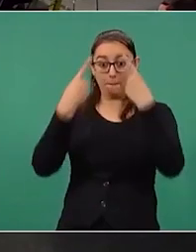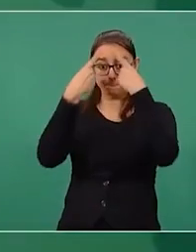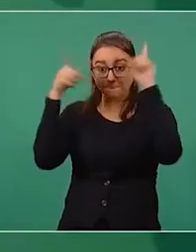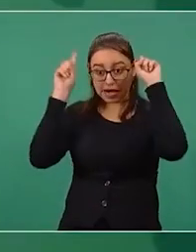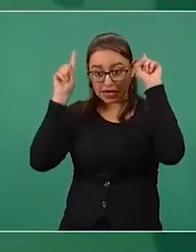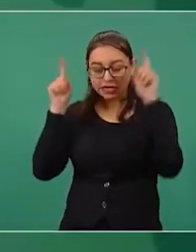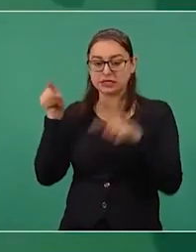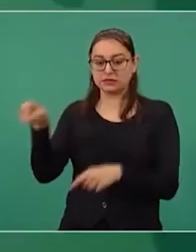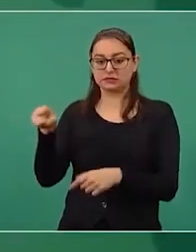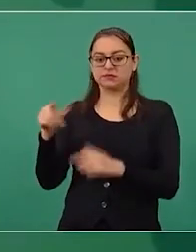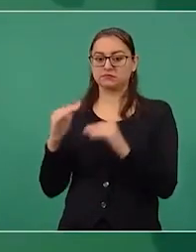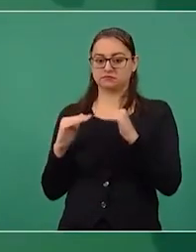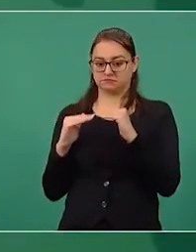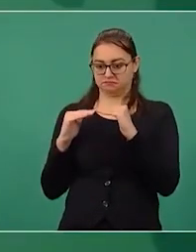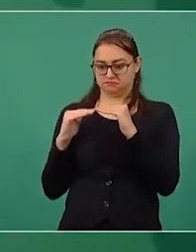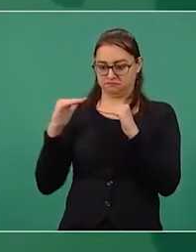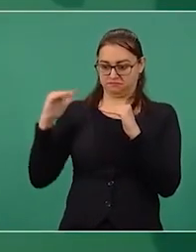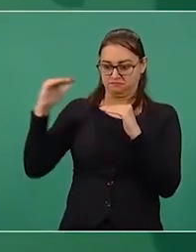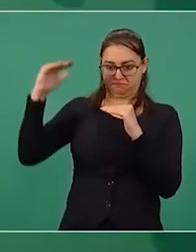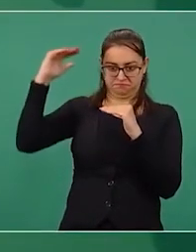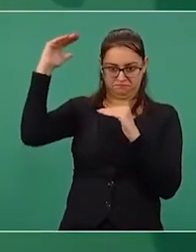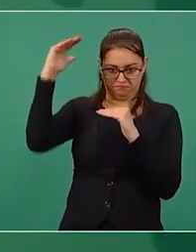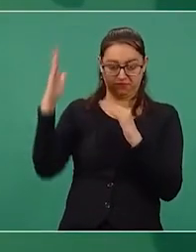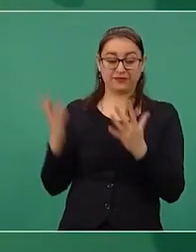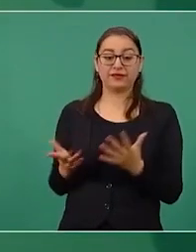pues tiene que cumplir una serie de requisitos.